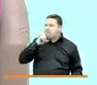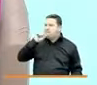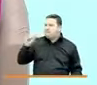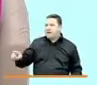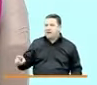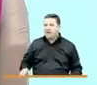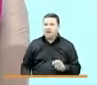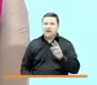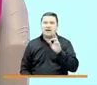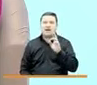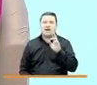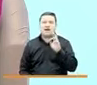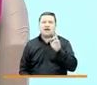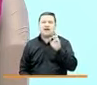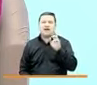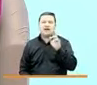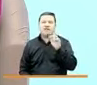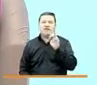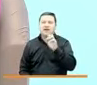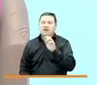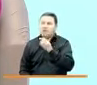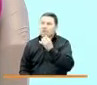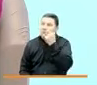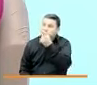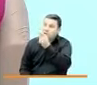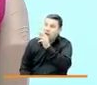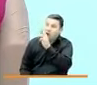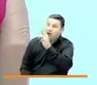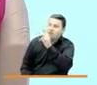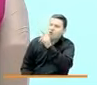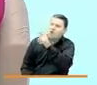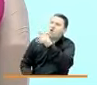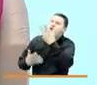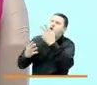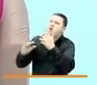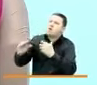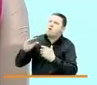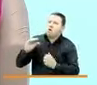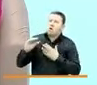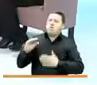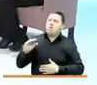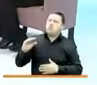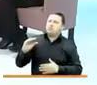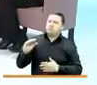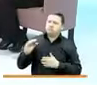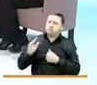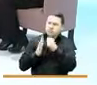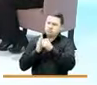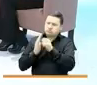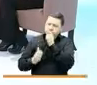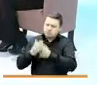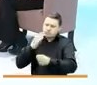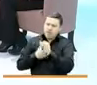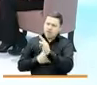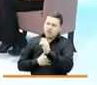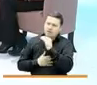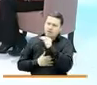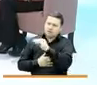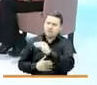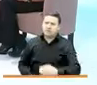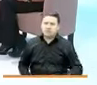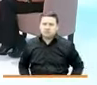Rafael, todavía se encuentra en línea, don Rafael, ¿cómo lo benefició este programa de evolución del IVA? Cuéntenos.